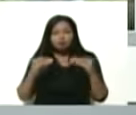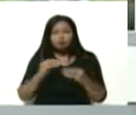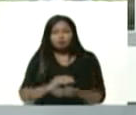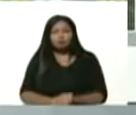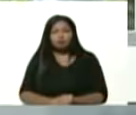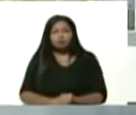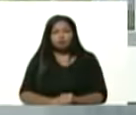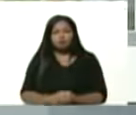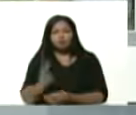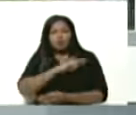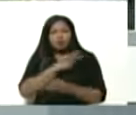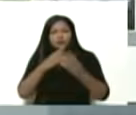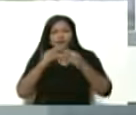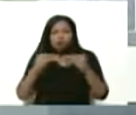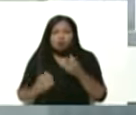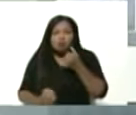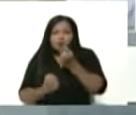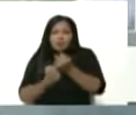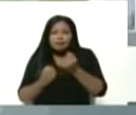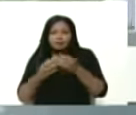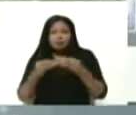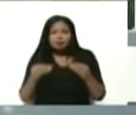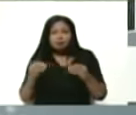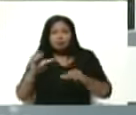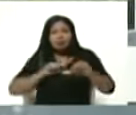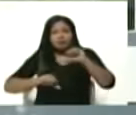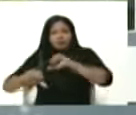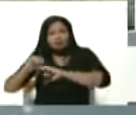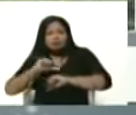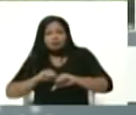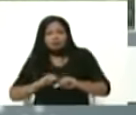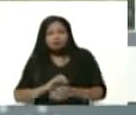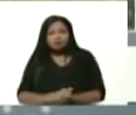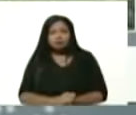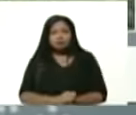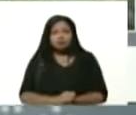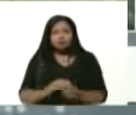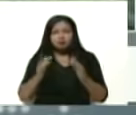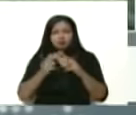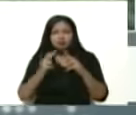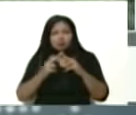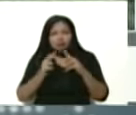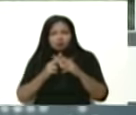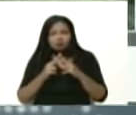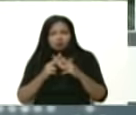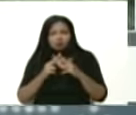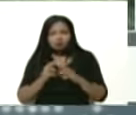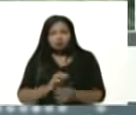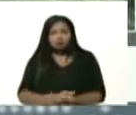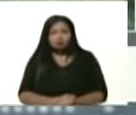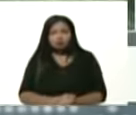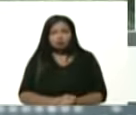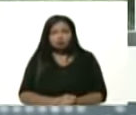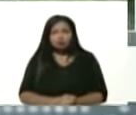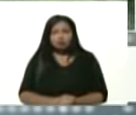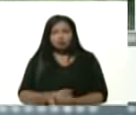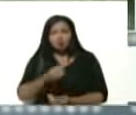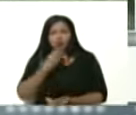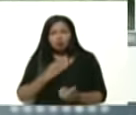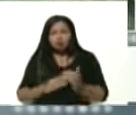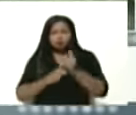de las bases con la ciencia el conocimiento la buena gerencia